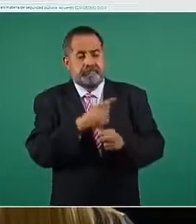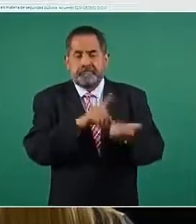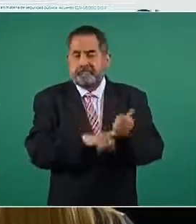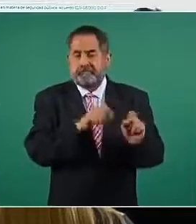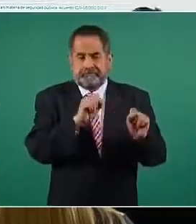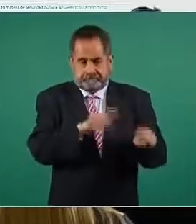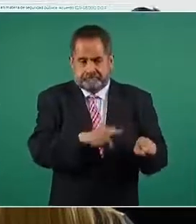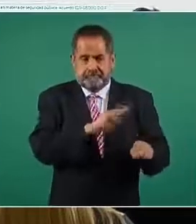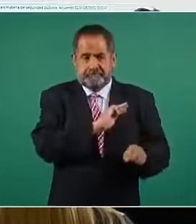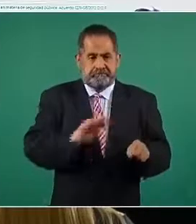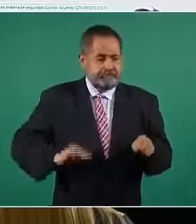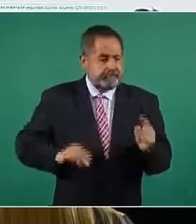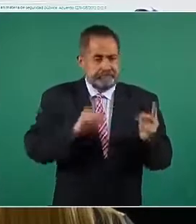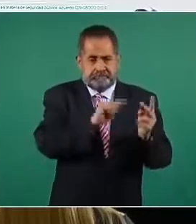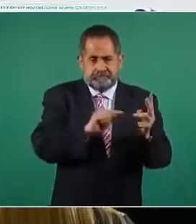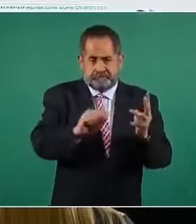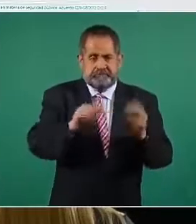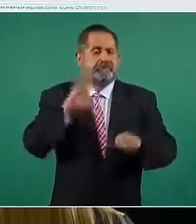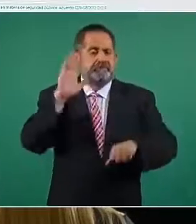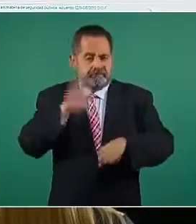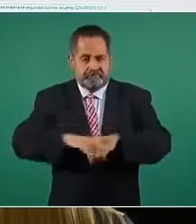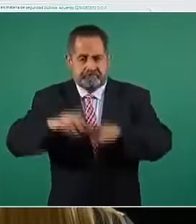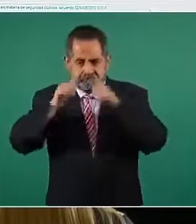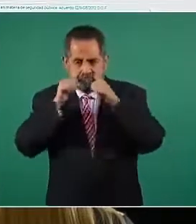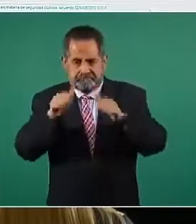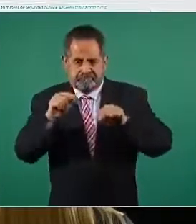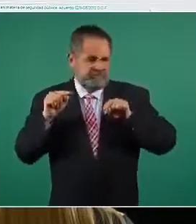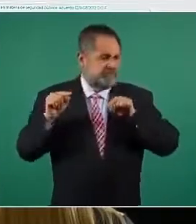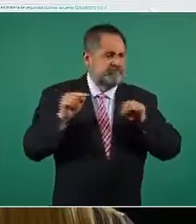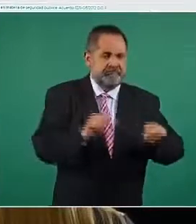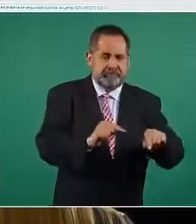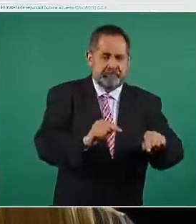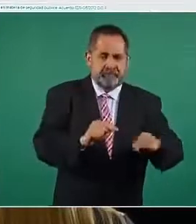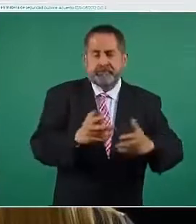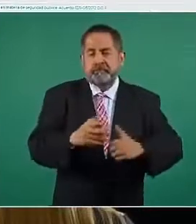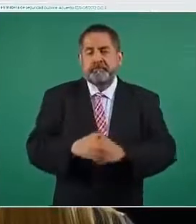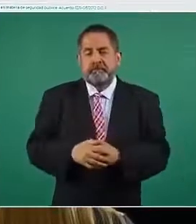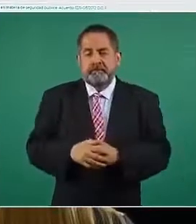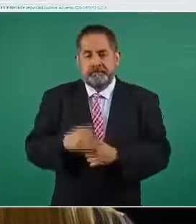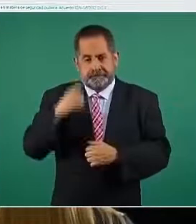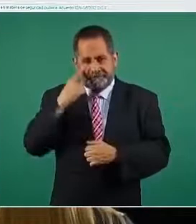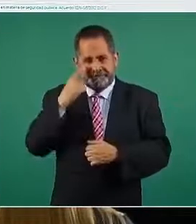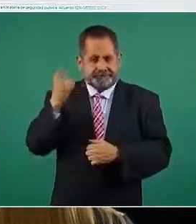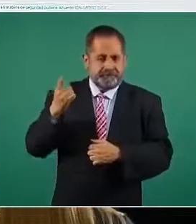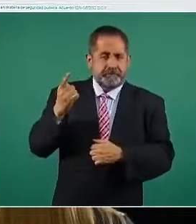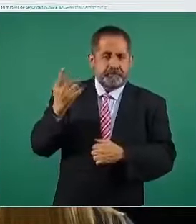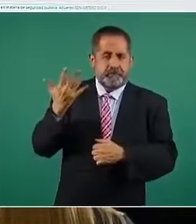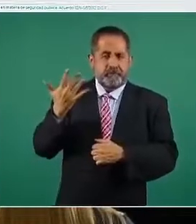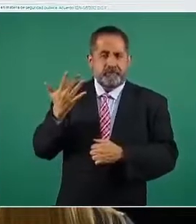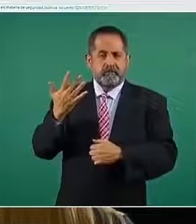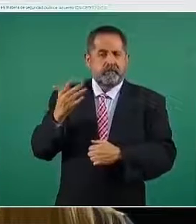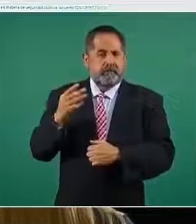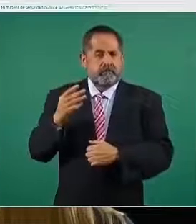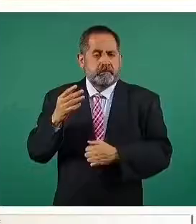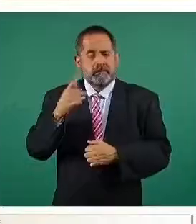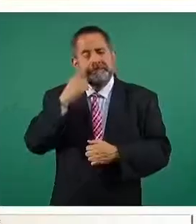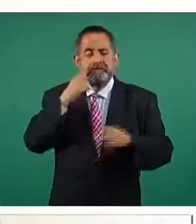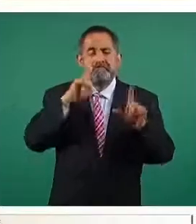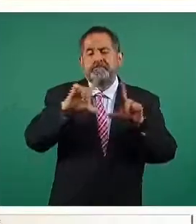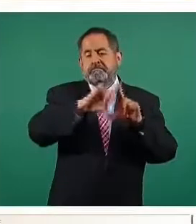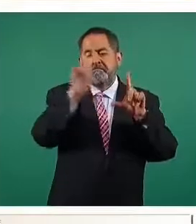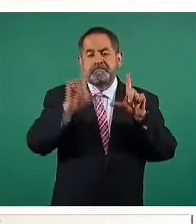municipios. Nosotros dividimos los 50 municipios, el país